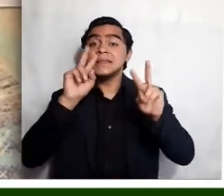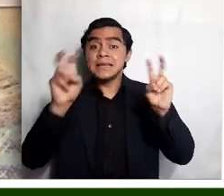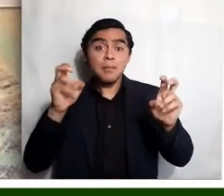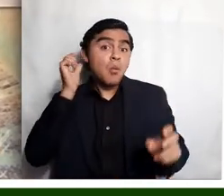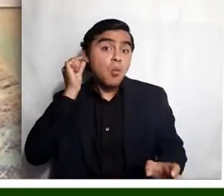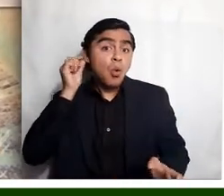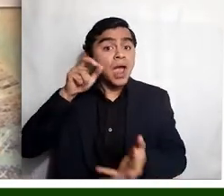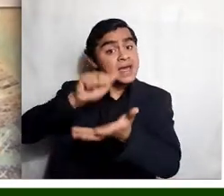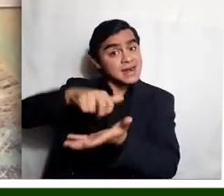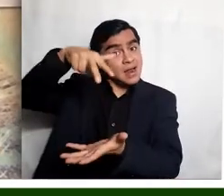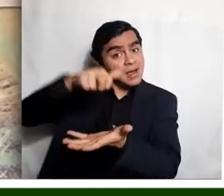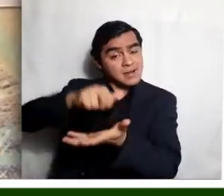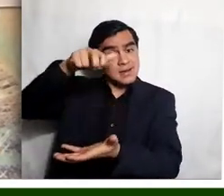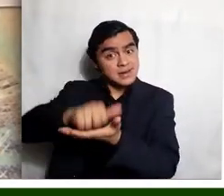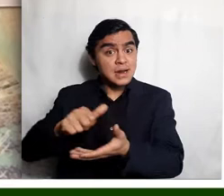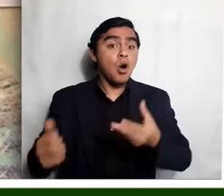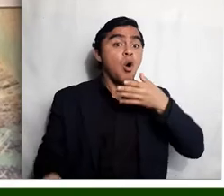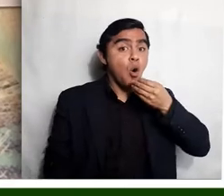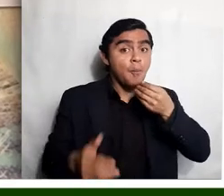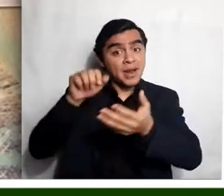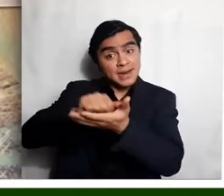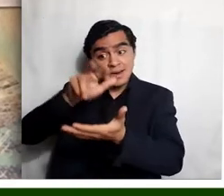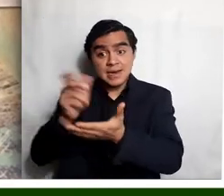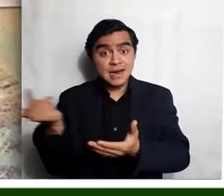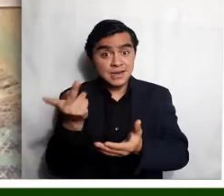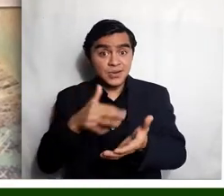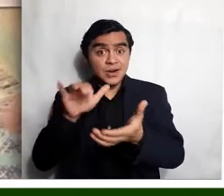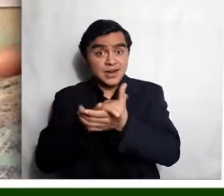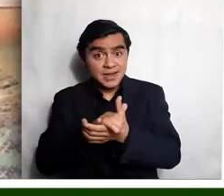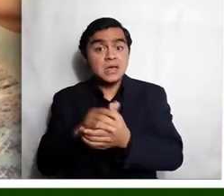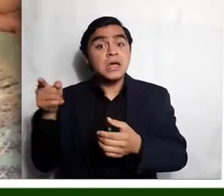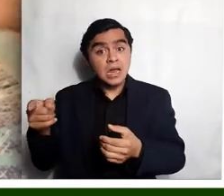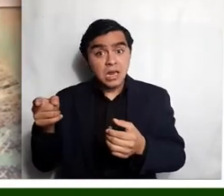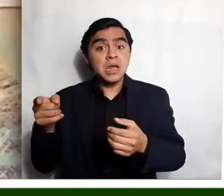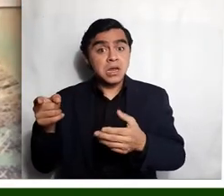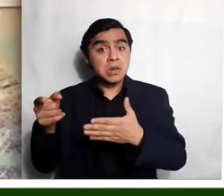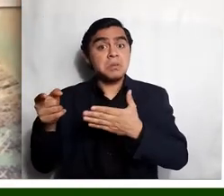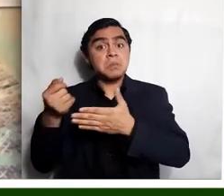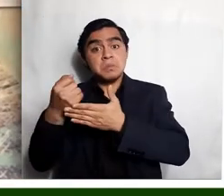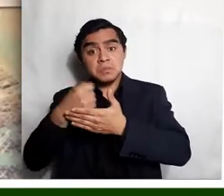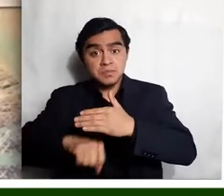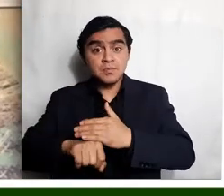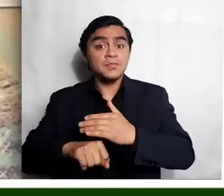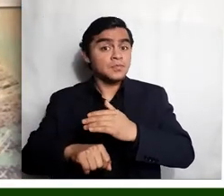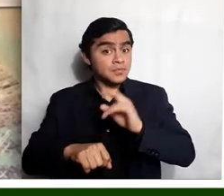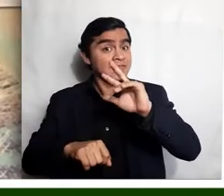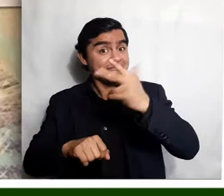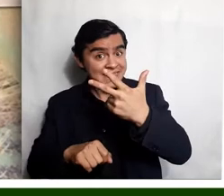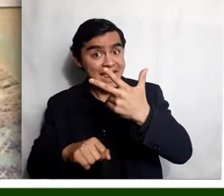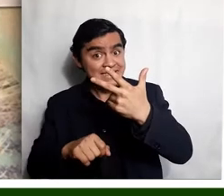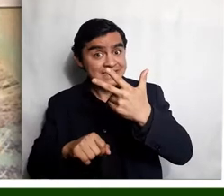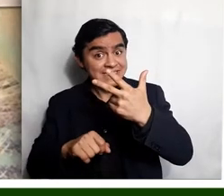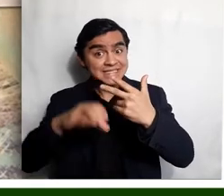la mujer rana y el hombre rana se casaron. Y en vez de tener perdices, tuvieron tres renacuajos.